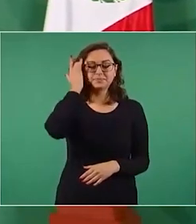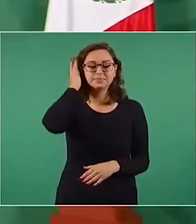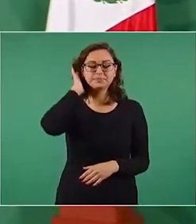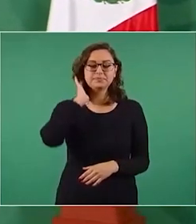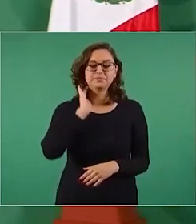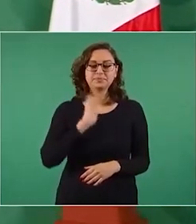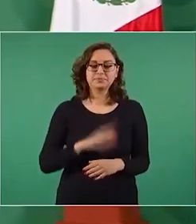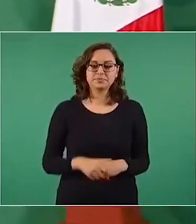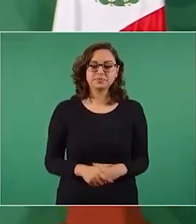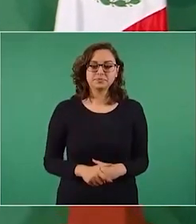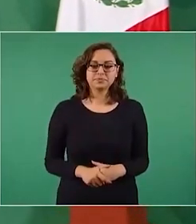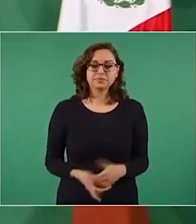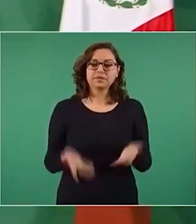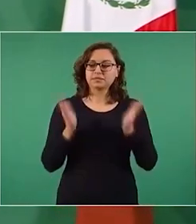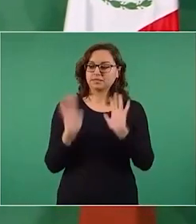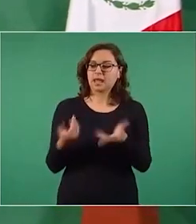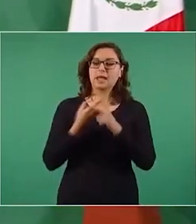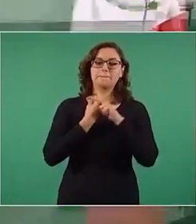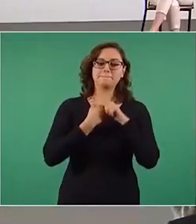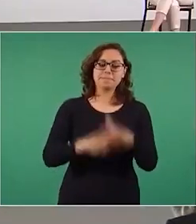¿Cuándo sucedió eso?